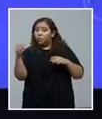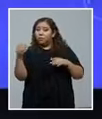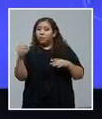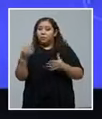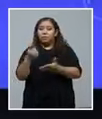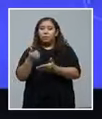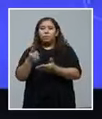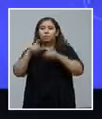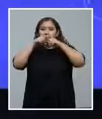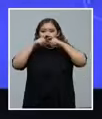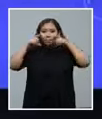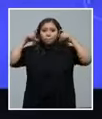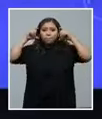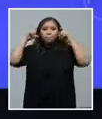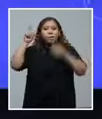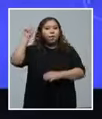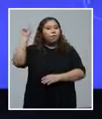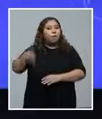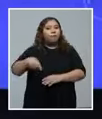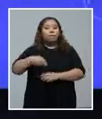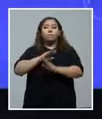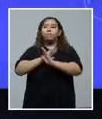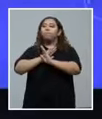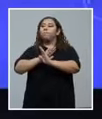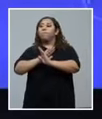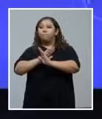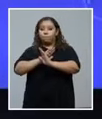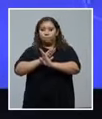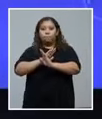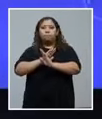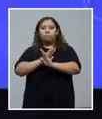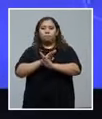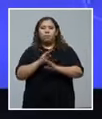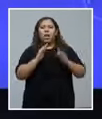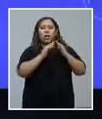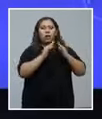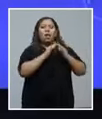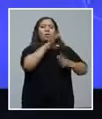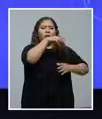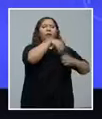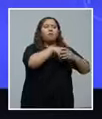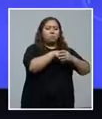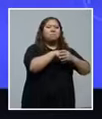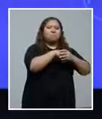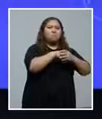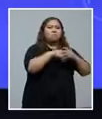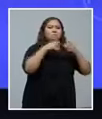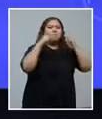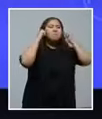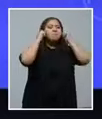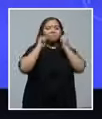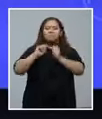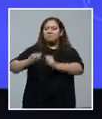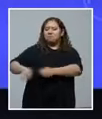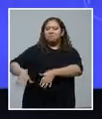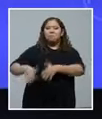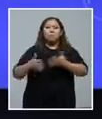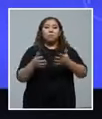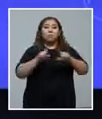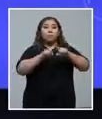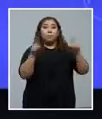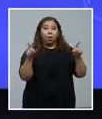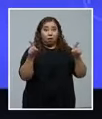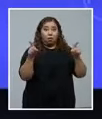elemento obligatorio. Usted puede estar sin la mascarilla dentro de su casa, en un ambiente seguro, pero si va a salir porque tiene que salir